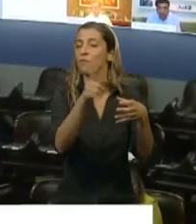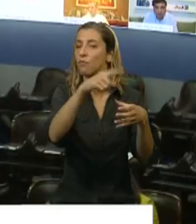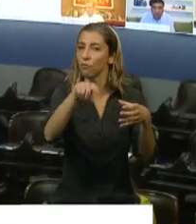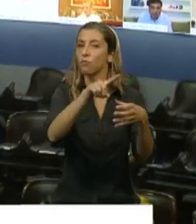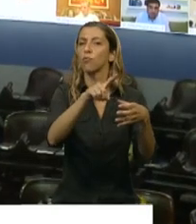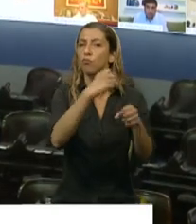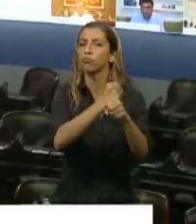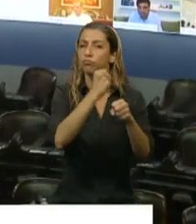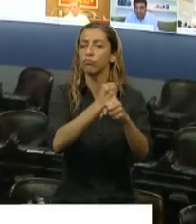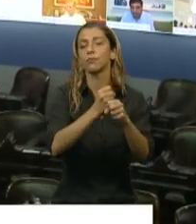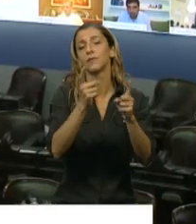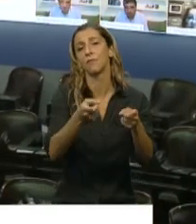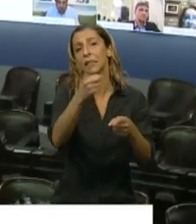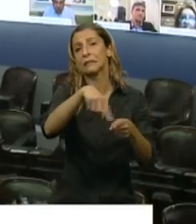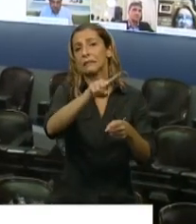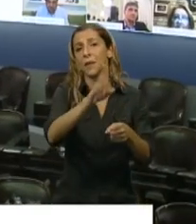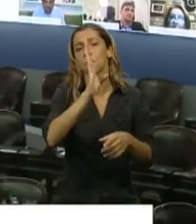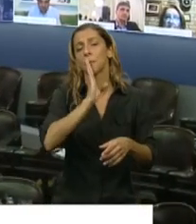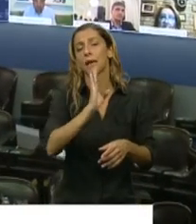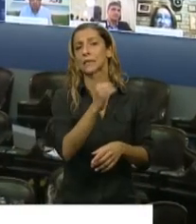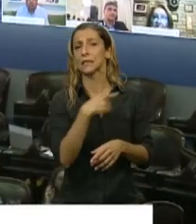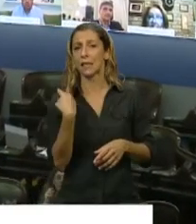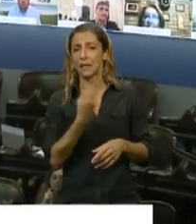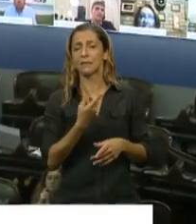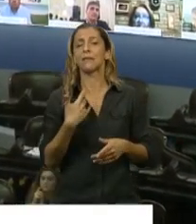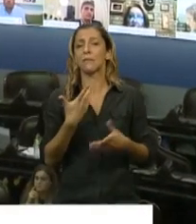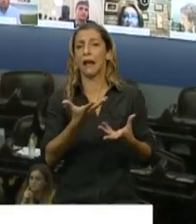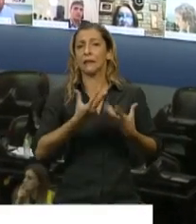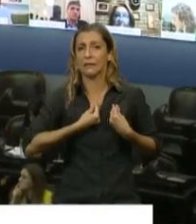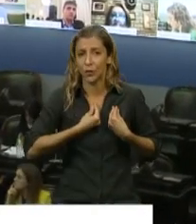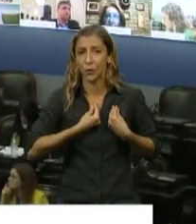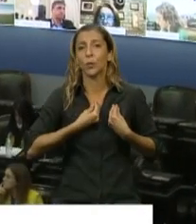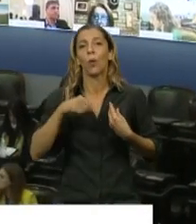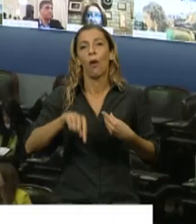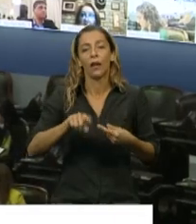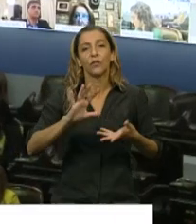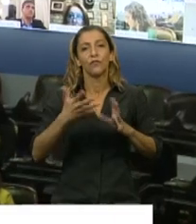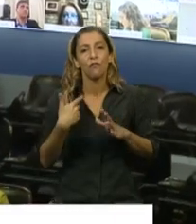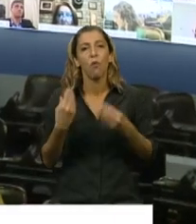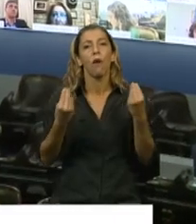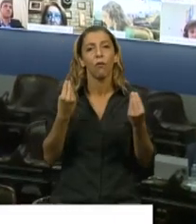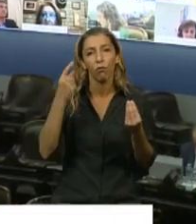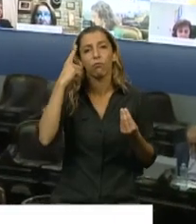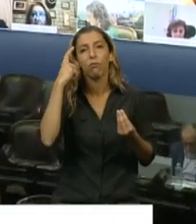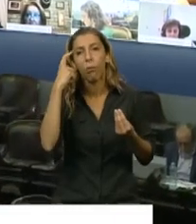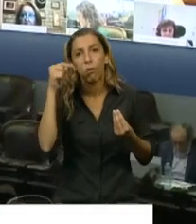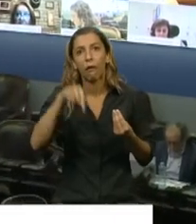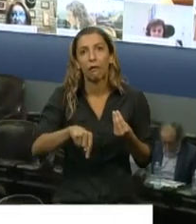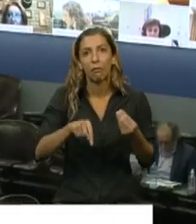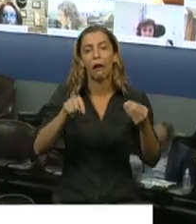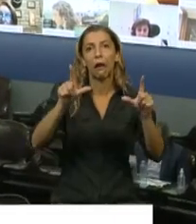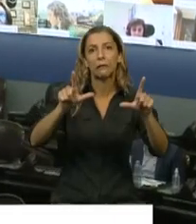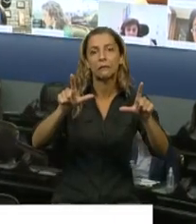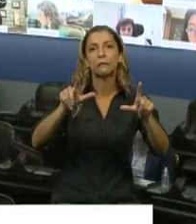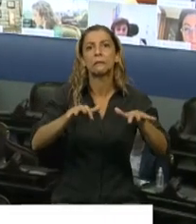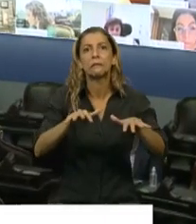nos ha tenido una paciencia notable para ayudarnos a entrenarnos, a aprender a utilizar la tecnología